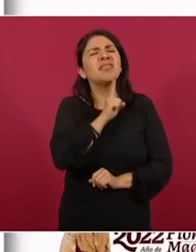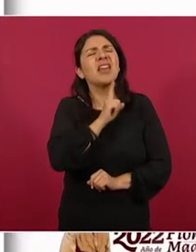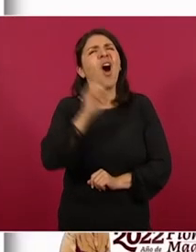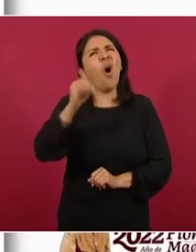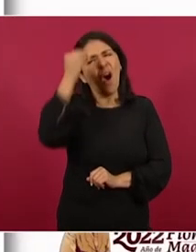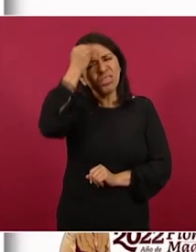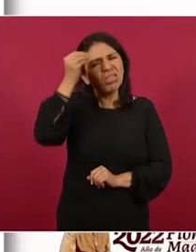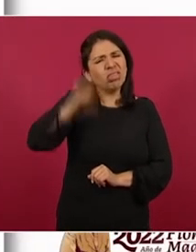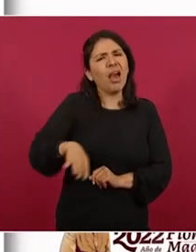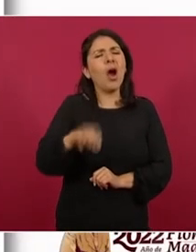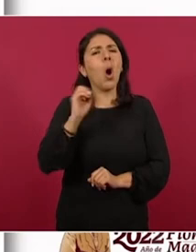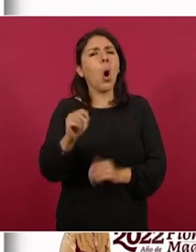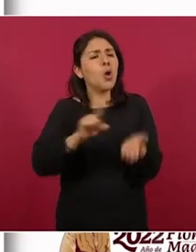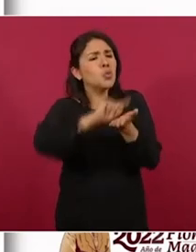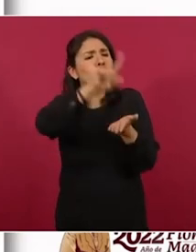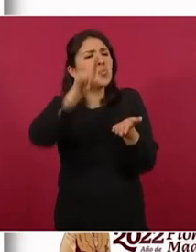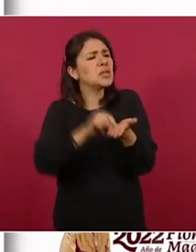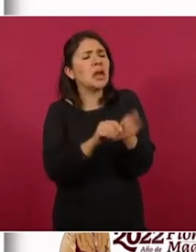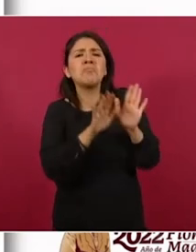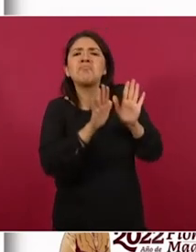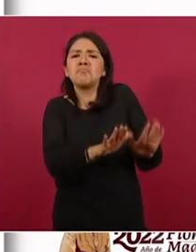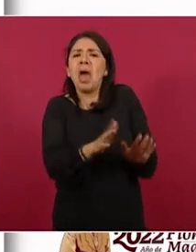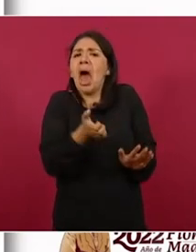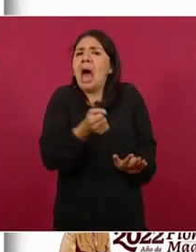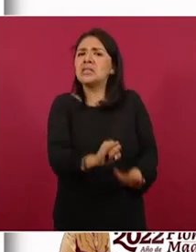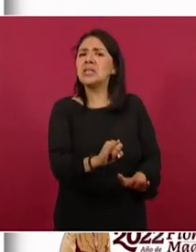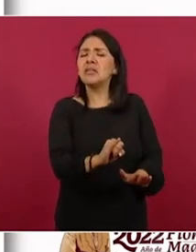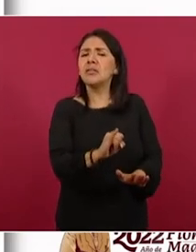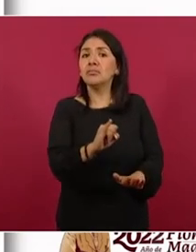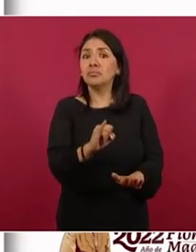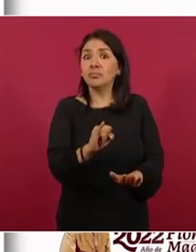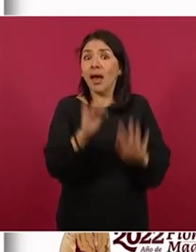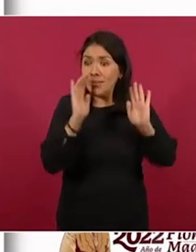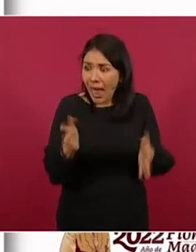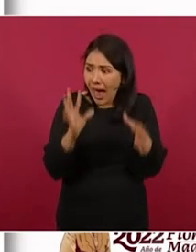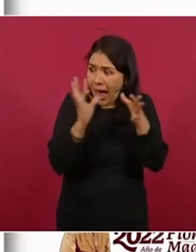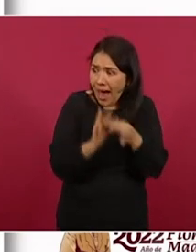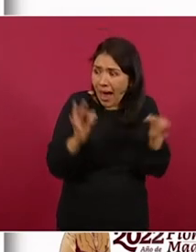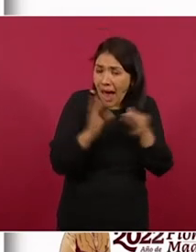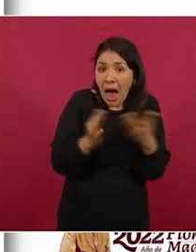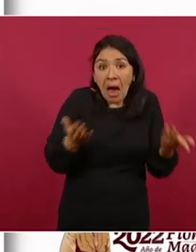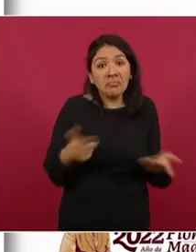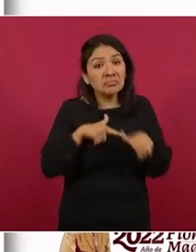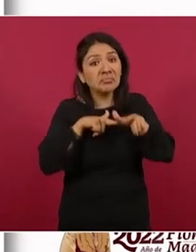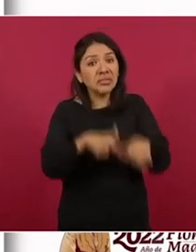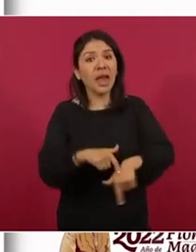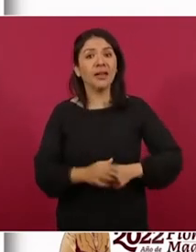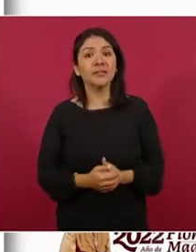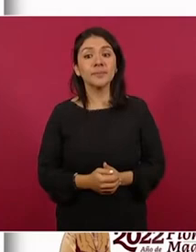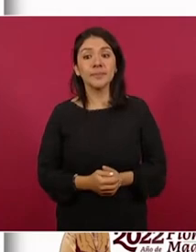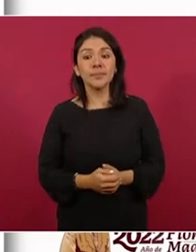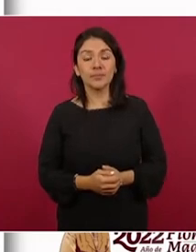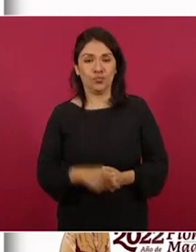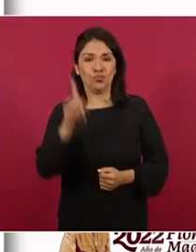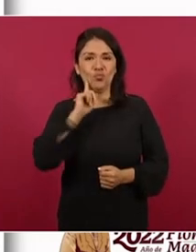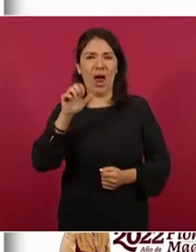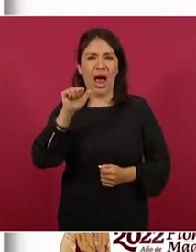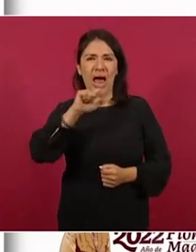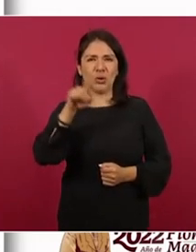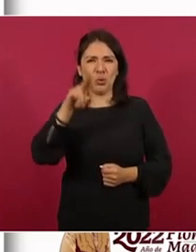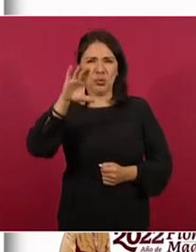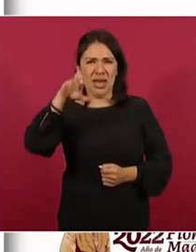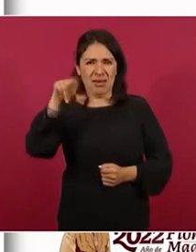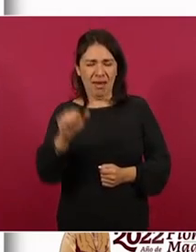deplaron y bajaron sus mensajes con noticias falsas ya aclaradas Si Azucena Oresti